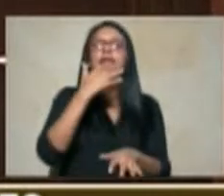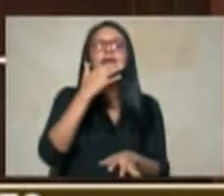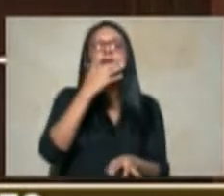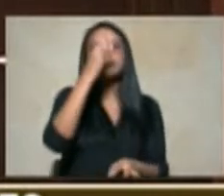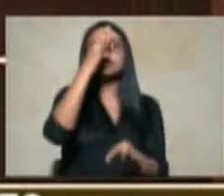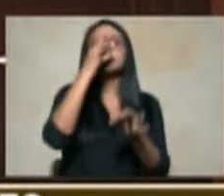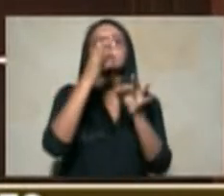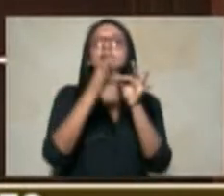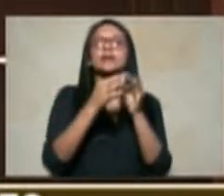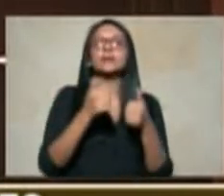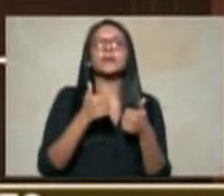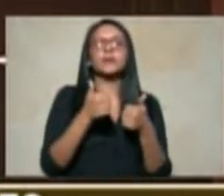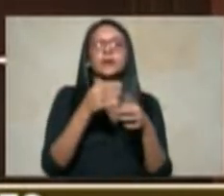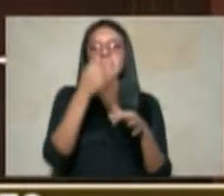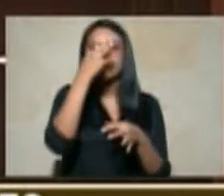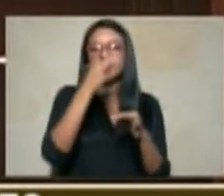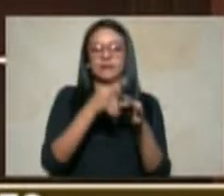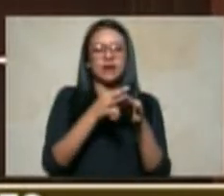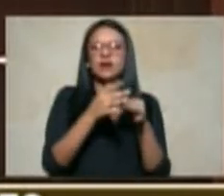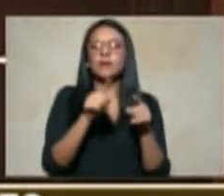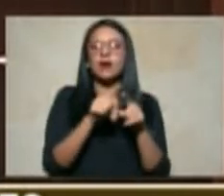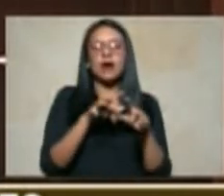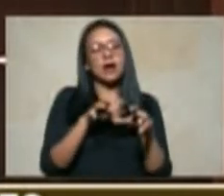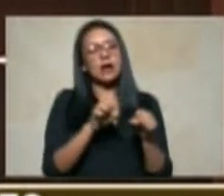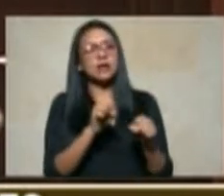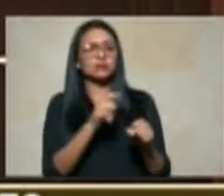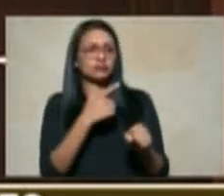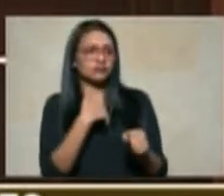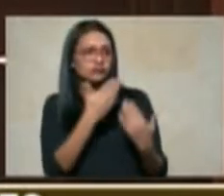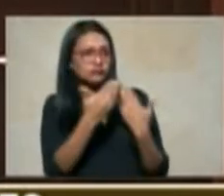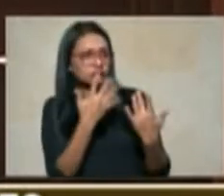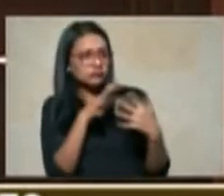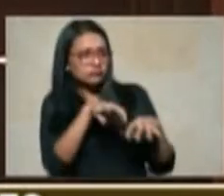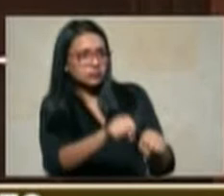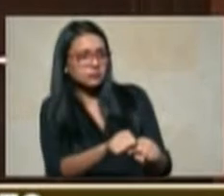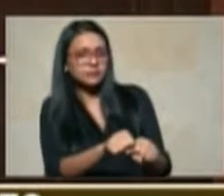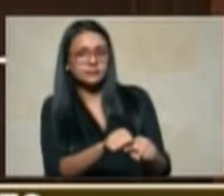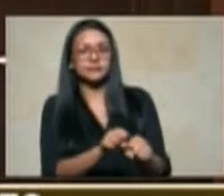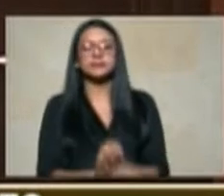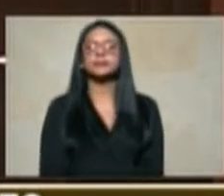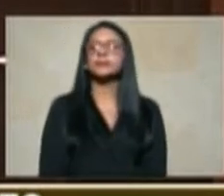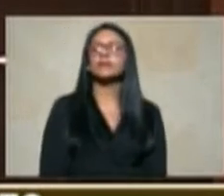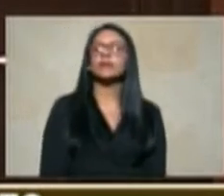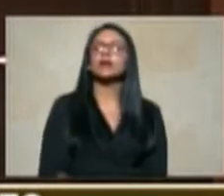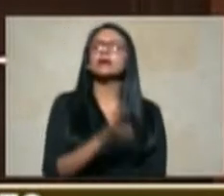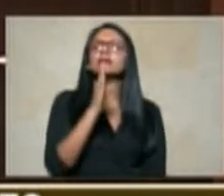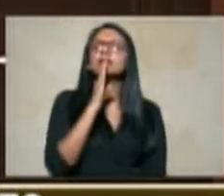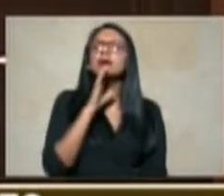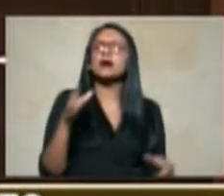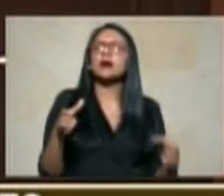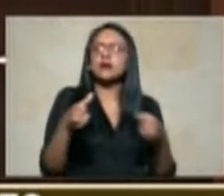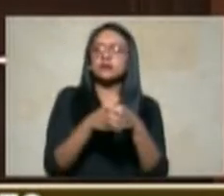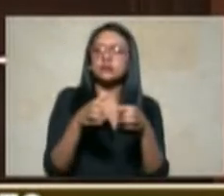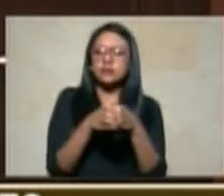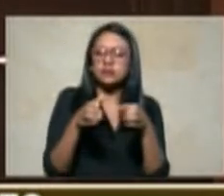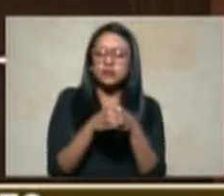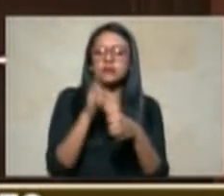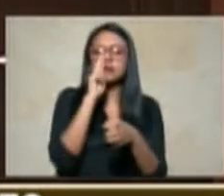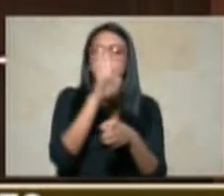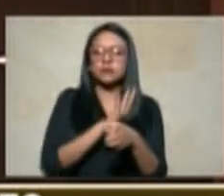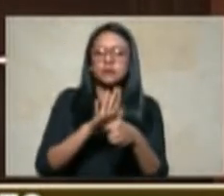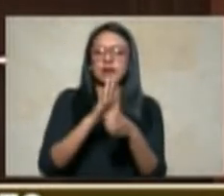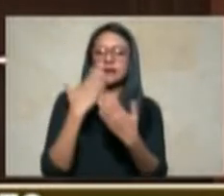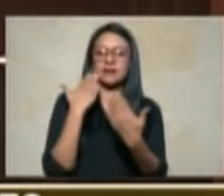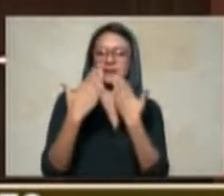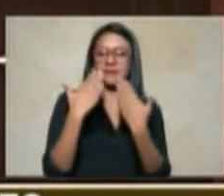una solicitud realizada por la asociación nacional de campesinos y que esperamos la